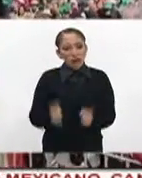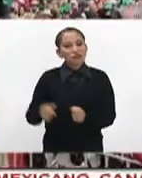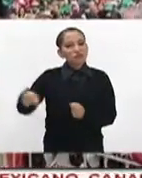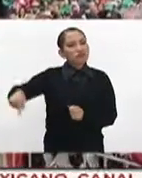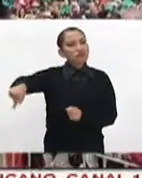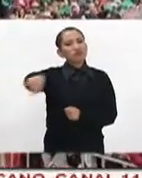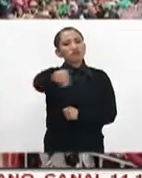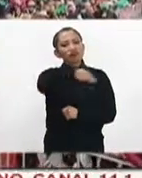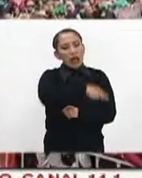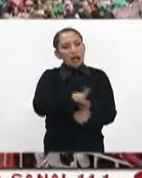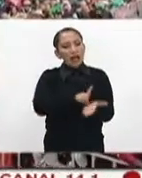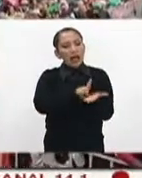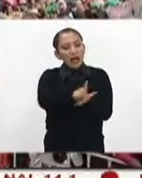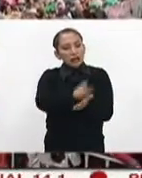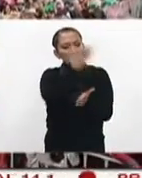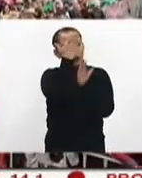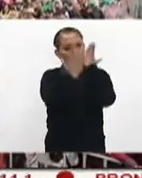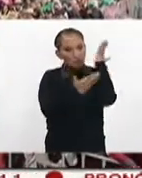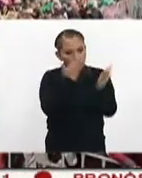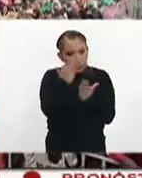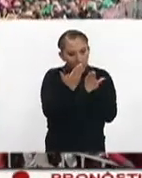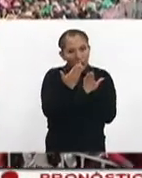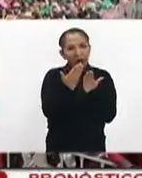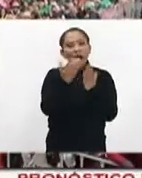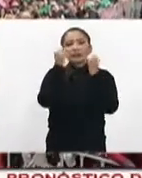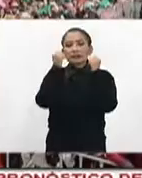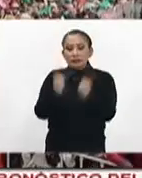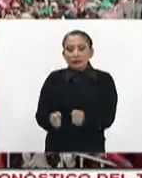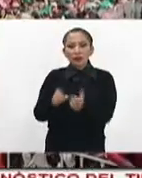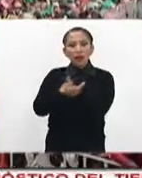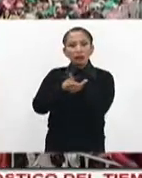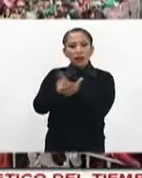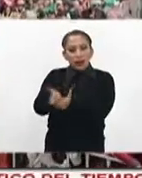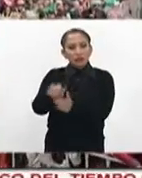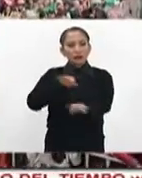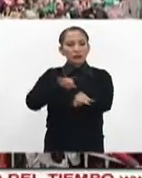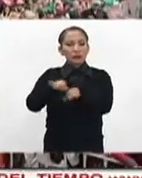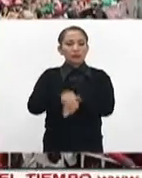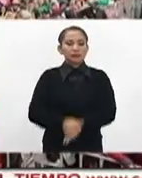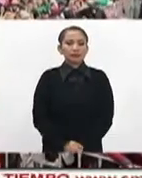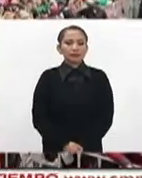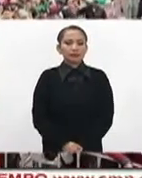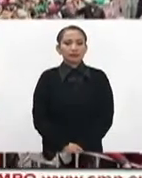el derecho al estudio y el derecho al trabajo.